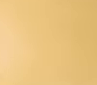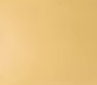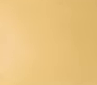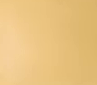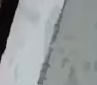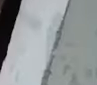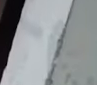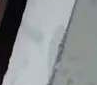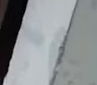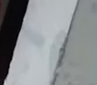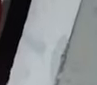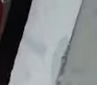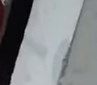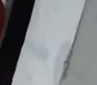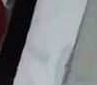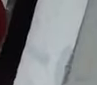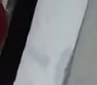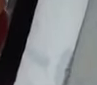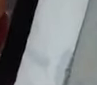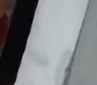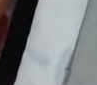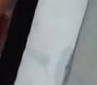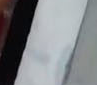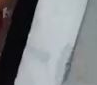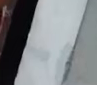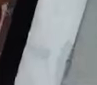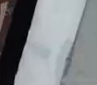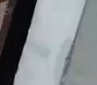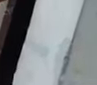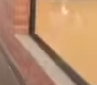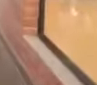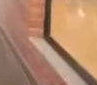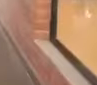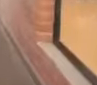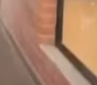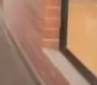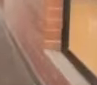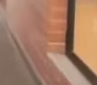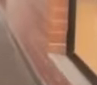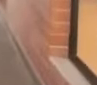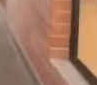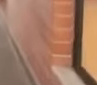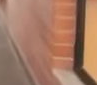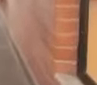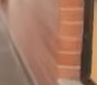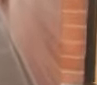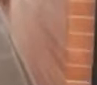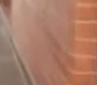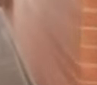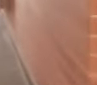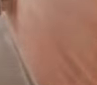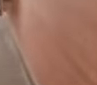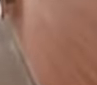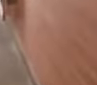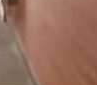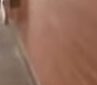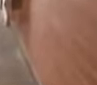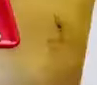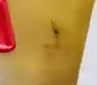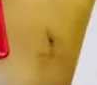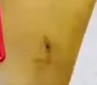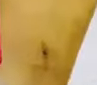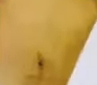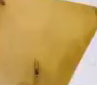y juventud, quienes son ejemplo de resiliencia, fuerza y diversidad. Fortaleciendo la nutrición del cuerpo y del alma de los más vulnerables.